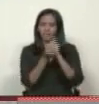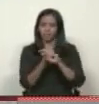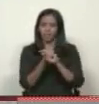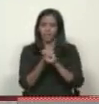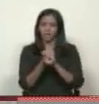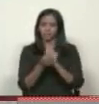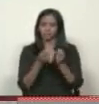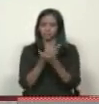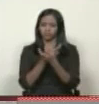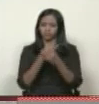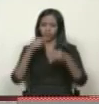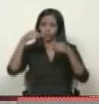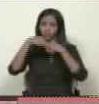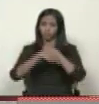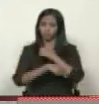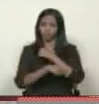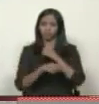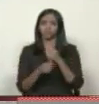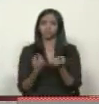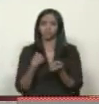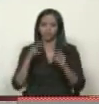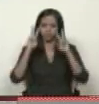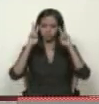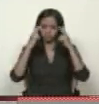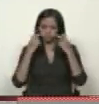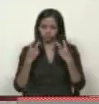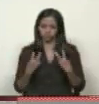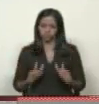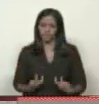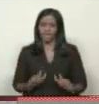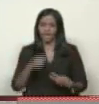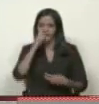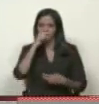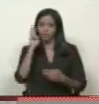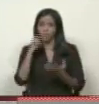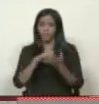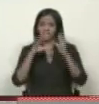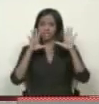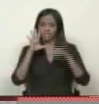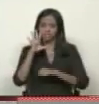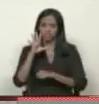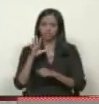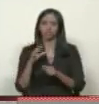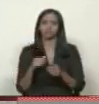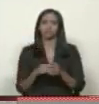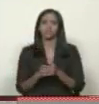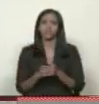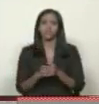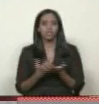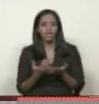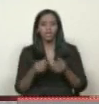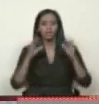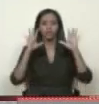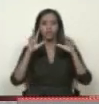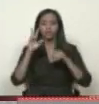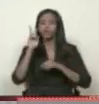Fui anoticado en el año 2015. Y en el 2016,